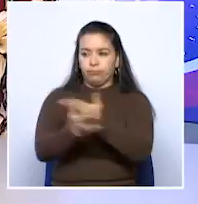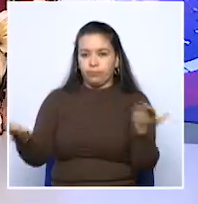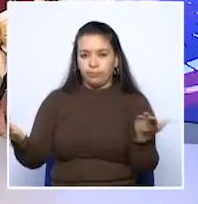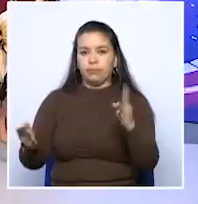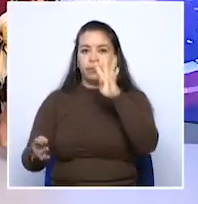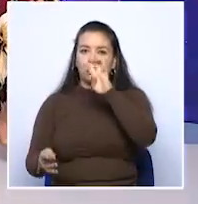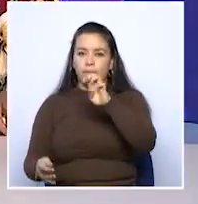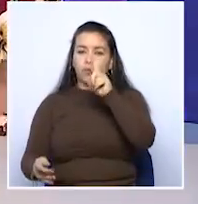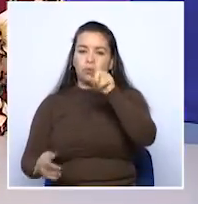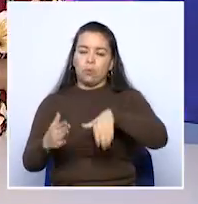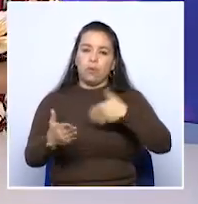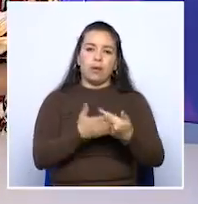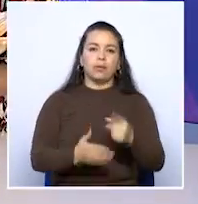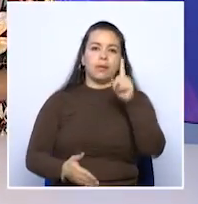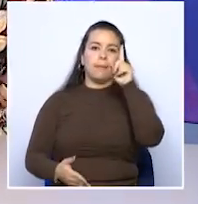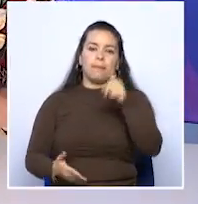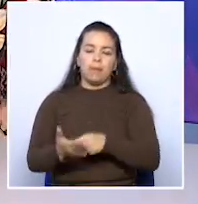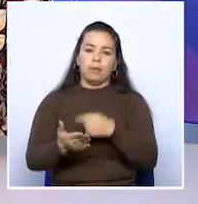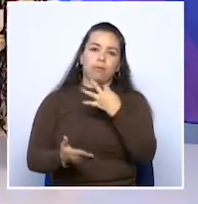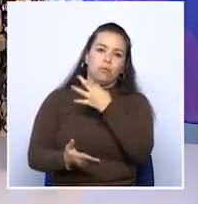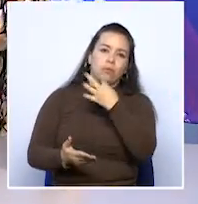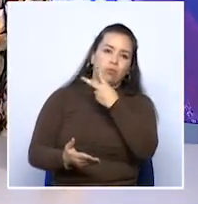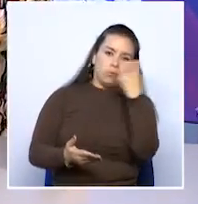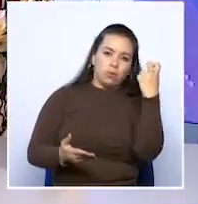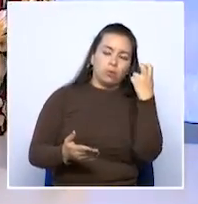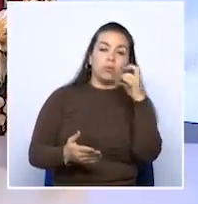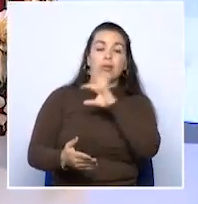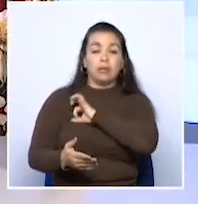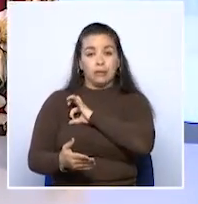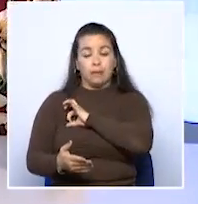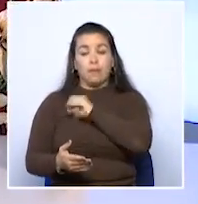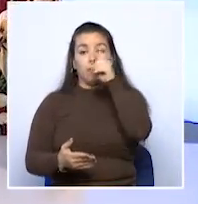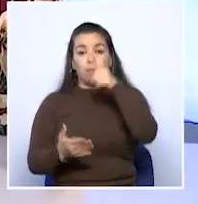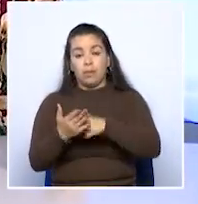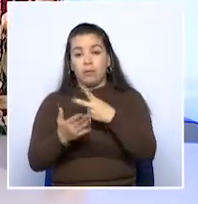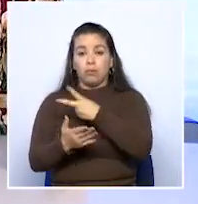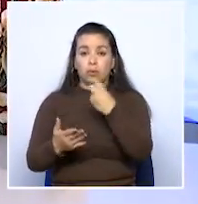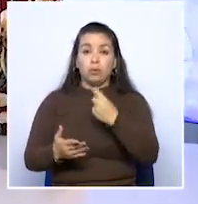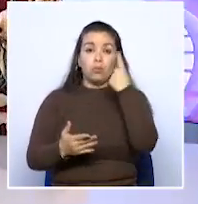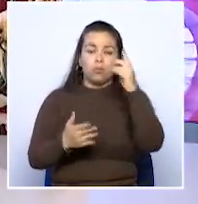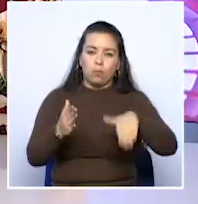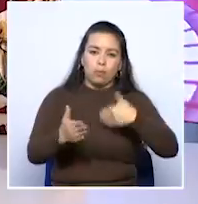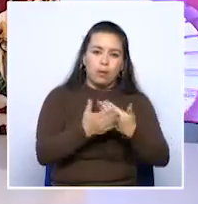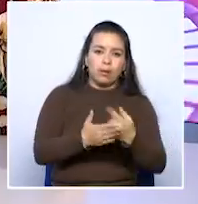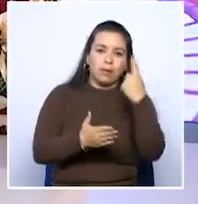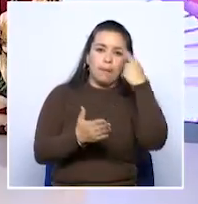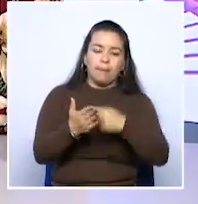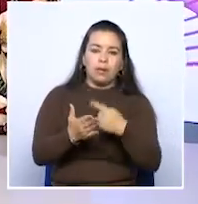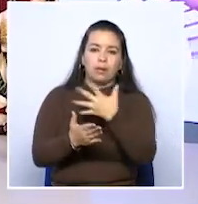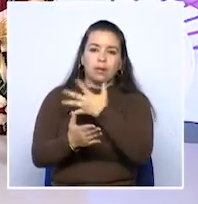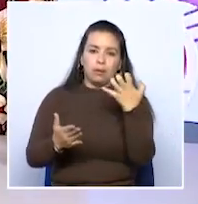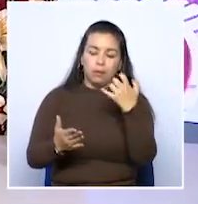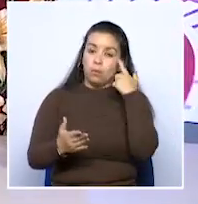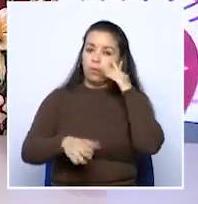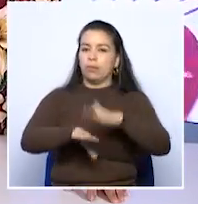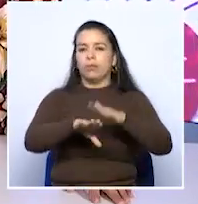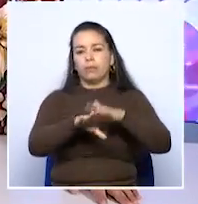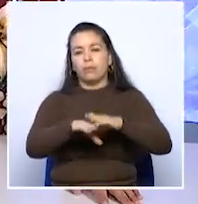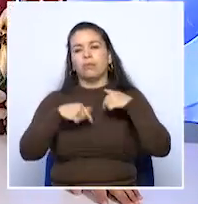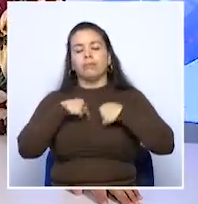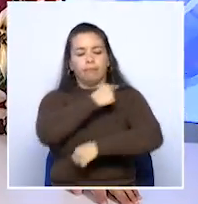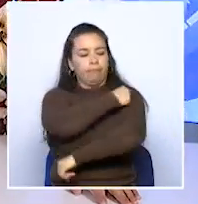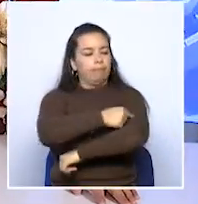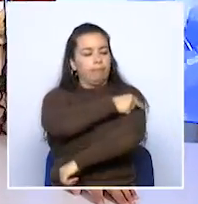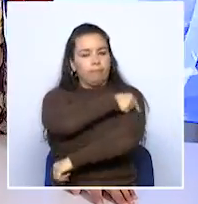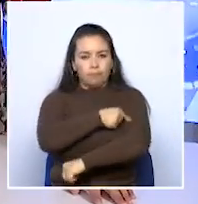901 al 1200 y el sábado los turnos de 1201 al 1500. Nuevamente desde la Cruz